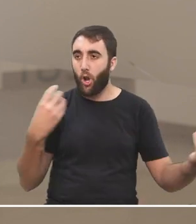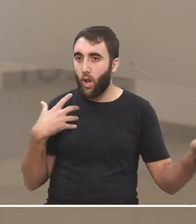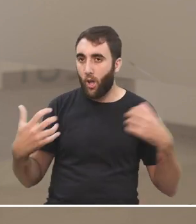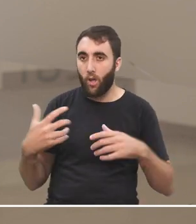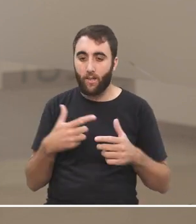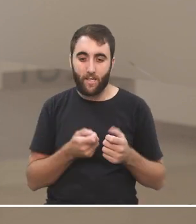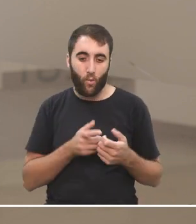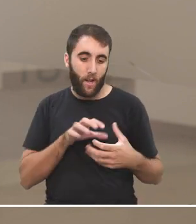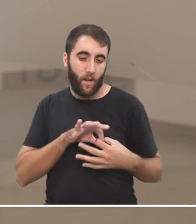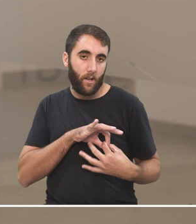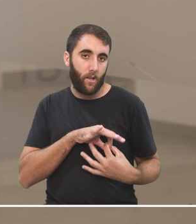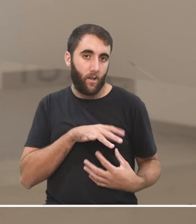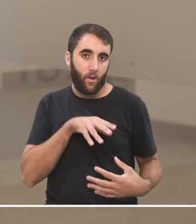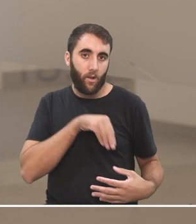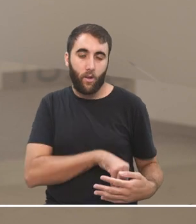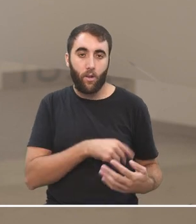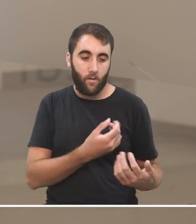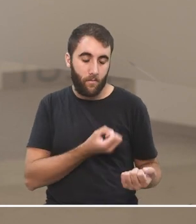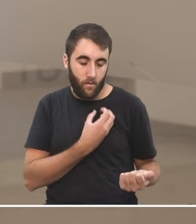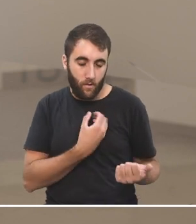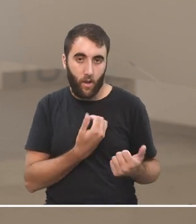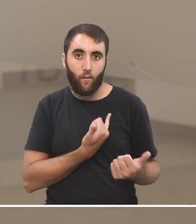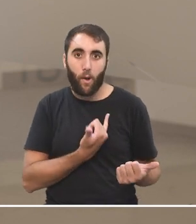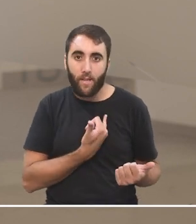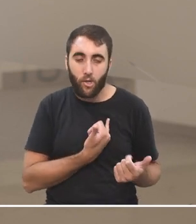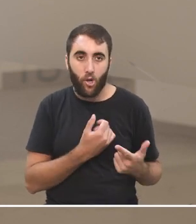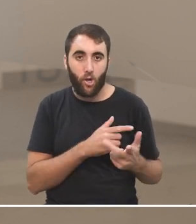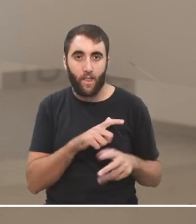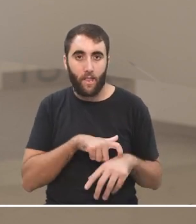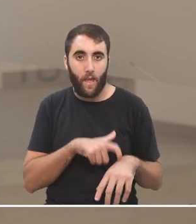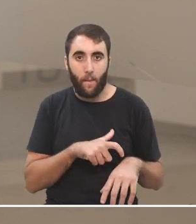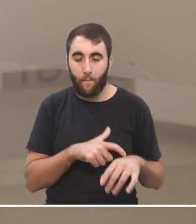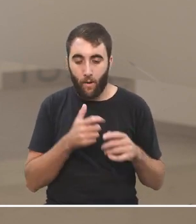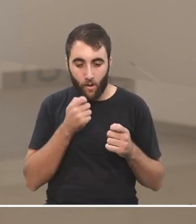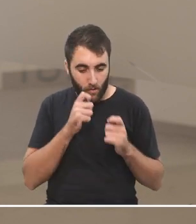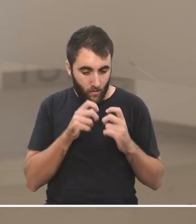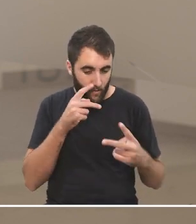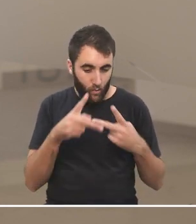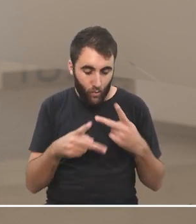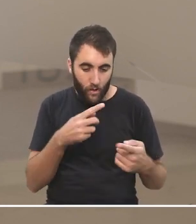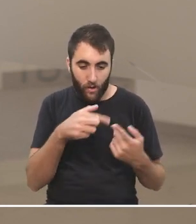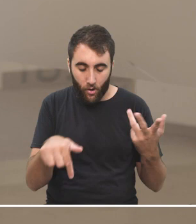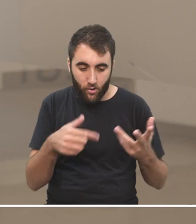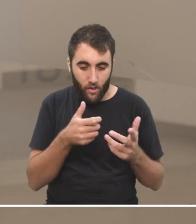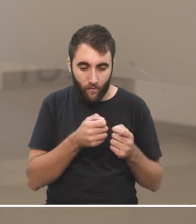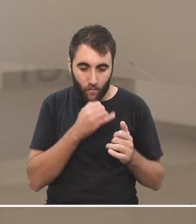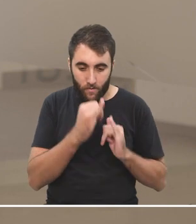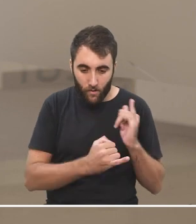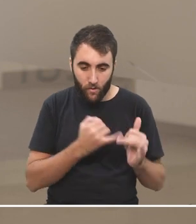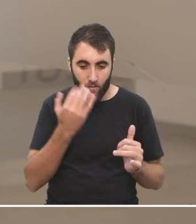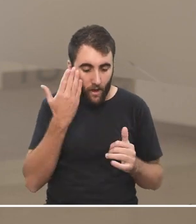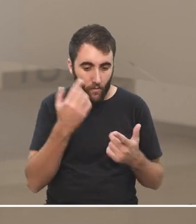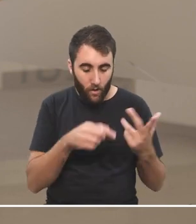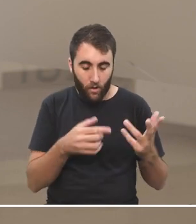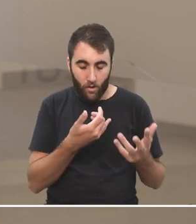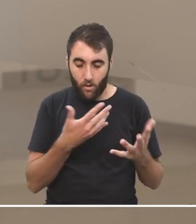cuerpo el celular que es máquina de llenar nuestro tiempo con lo que sea con consumos culturales de todo tipo entonces estamos